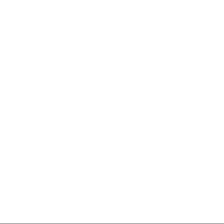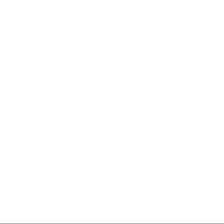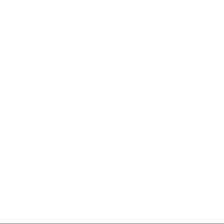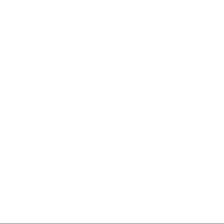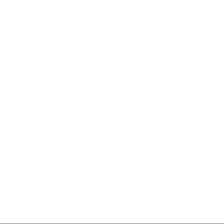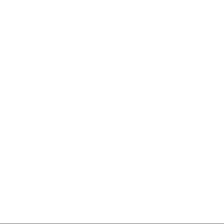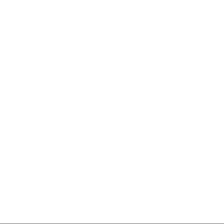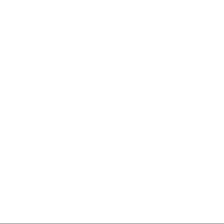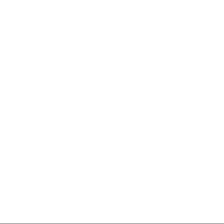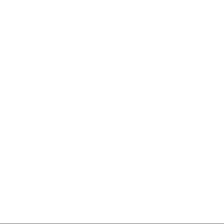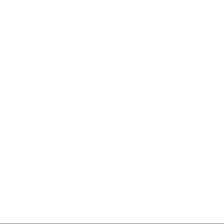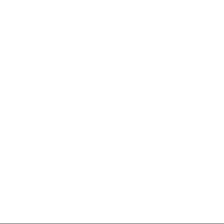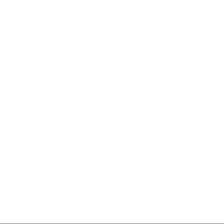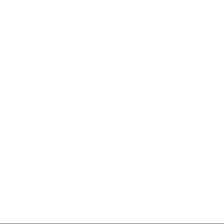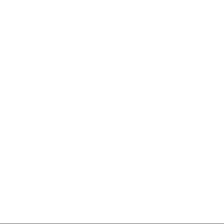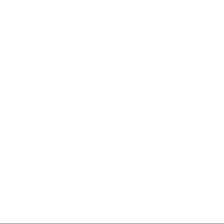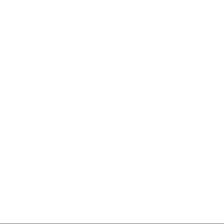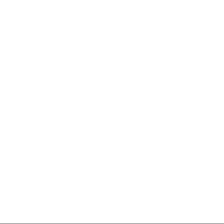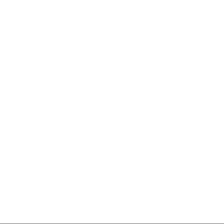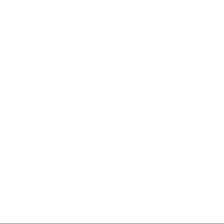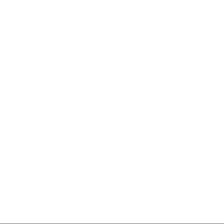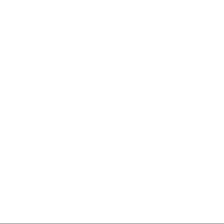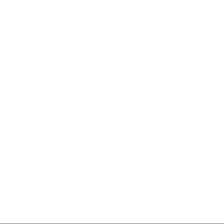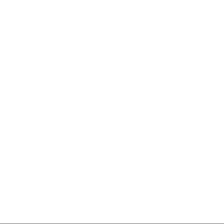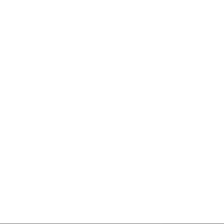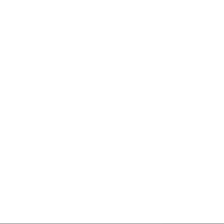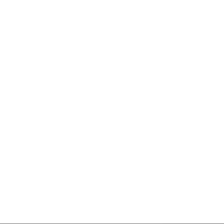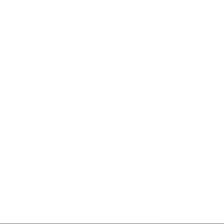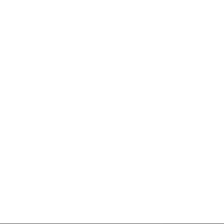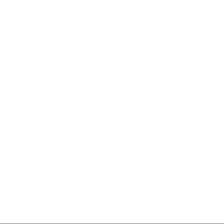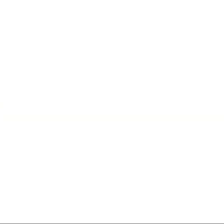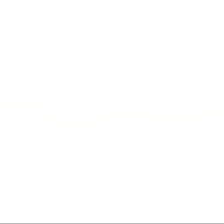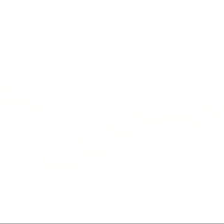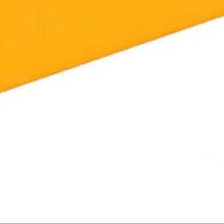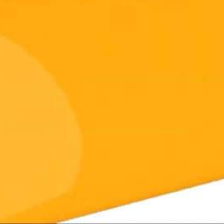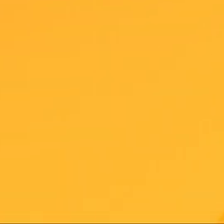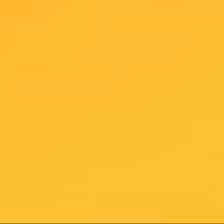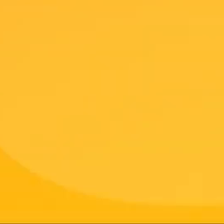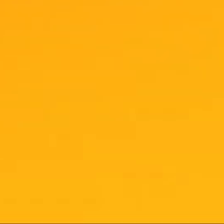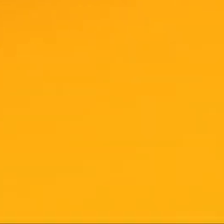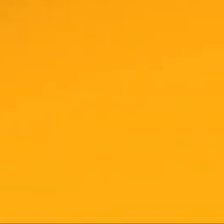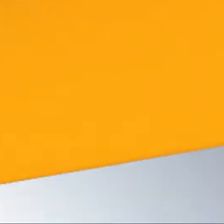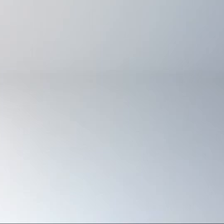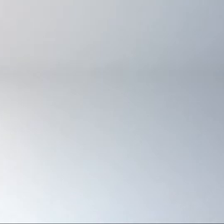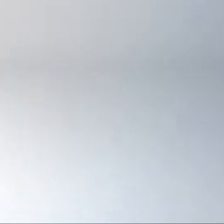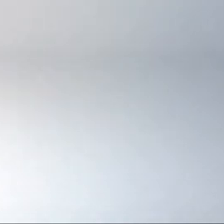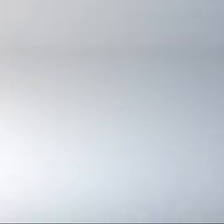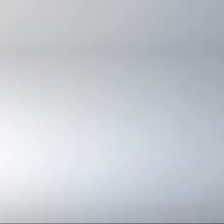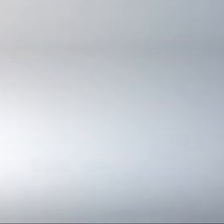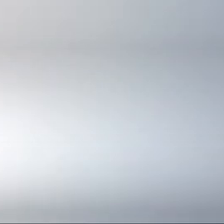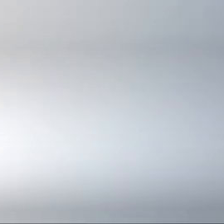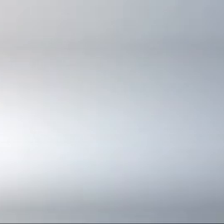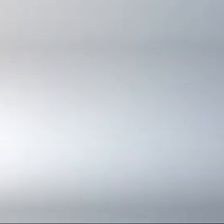Gracias por ver el video.